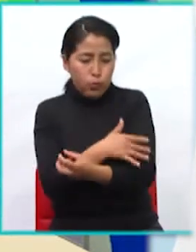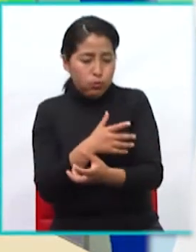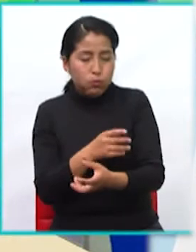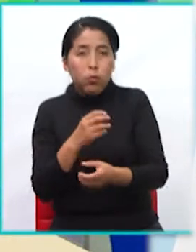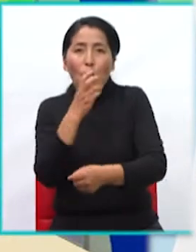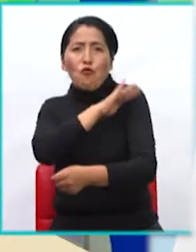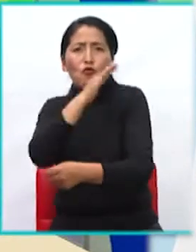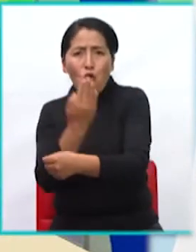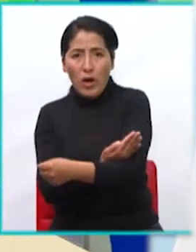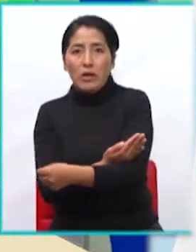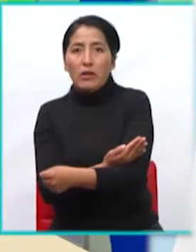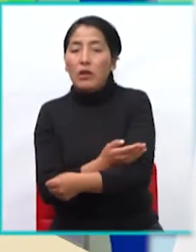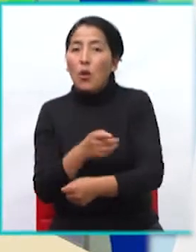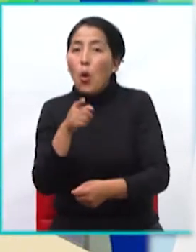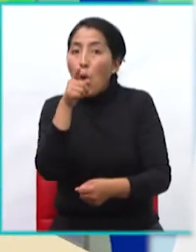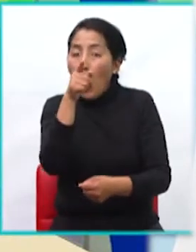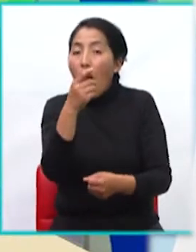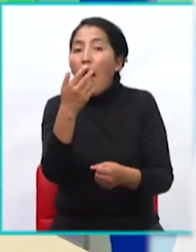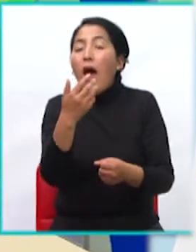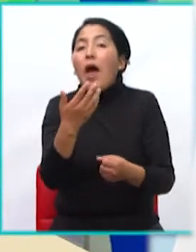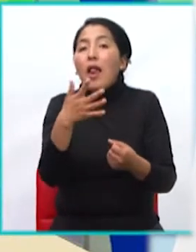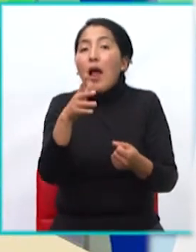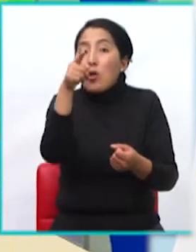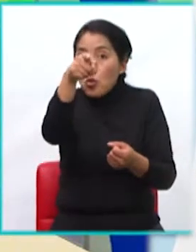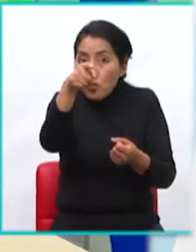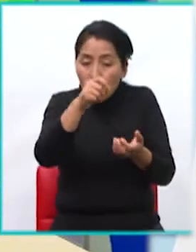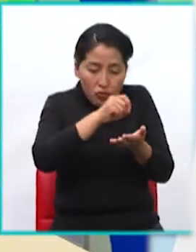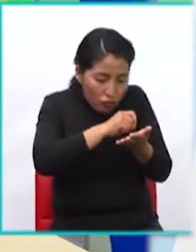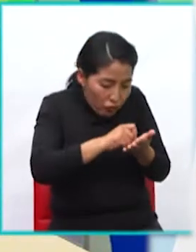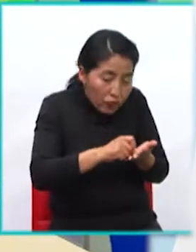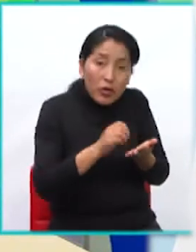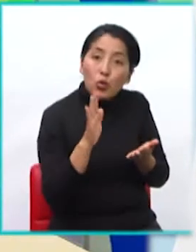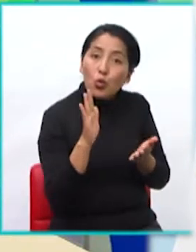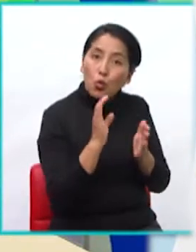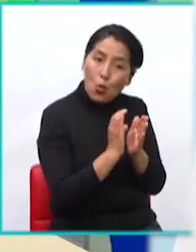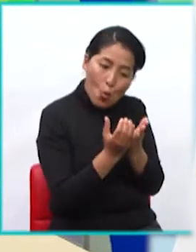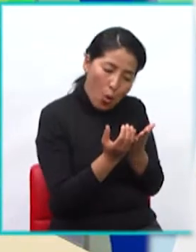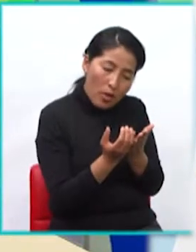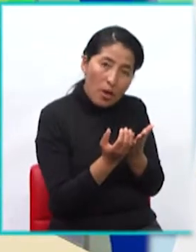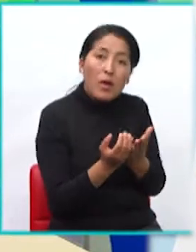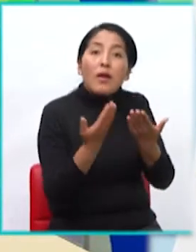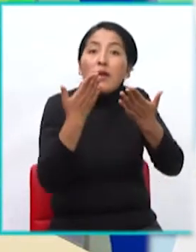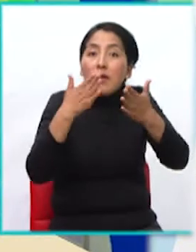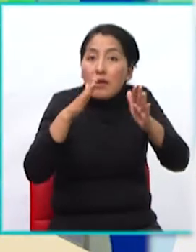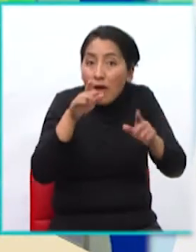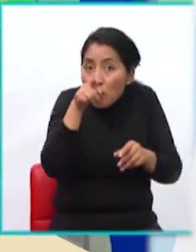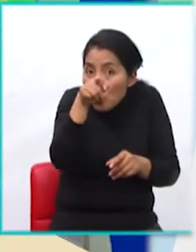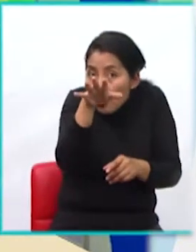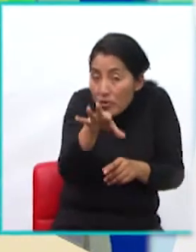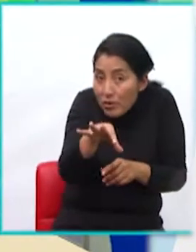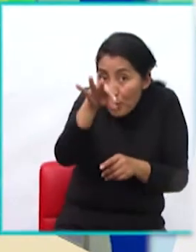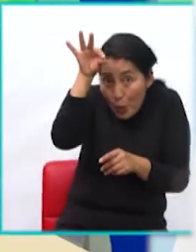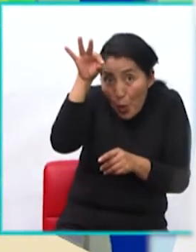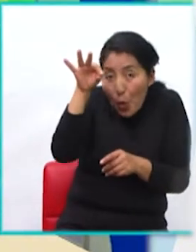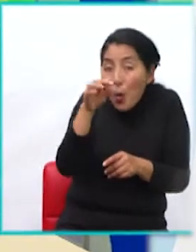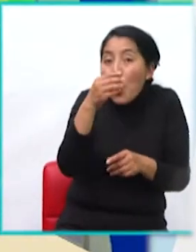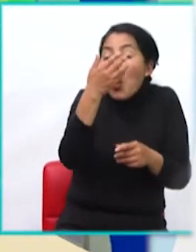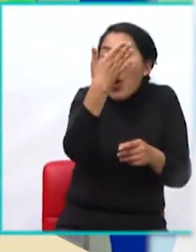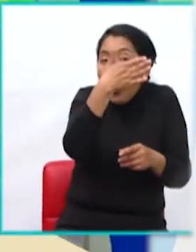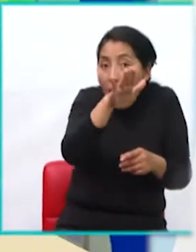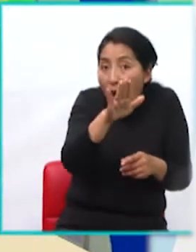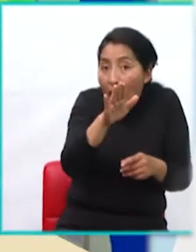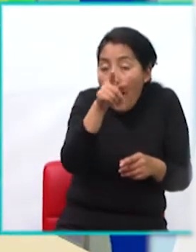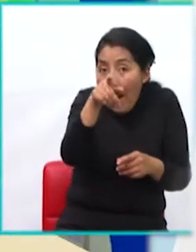también. Hazlo en tu cuaderno, ¿sí? Leche. Muy bien. Ya tenemos tres elementos de nuestro menú.